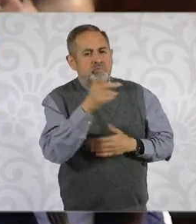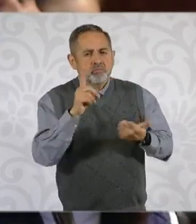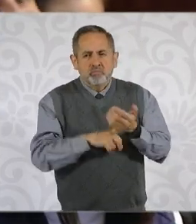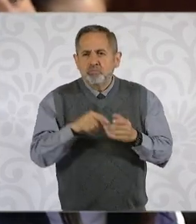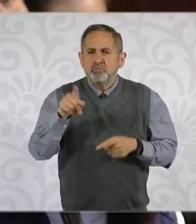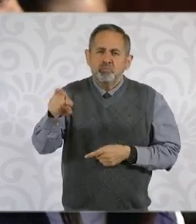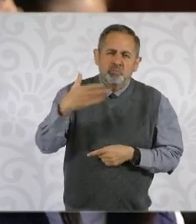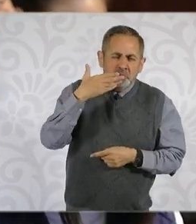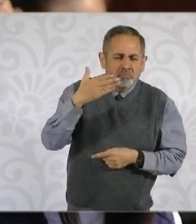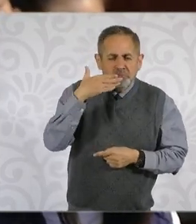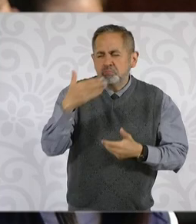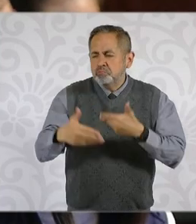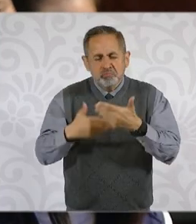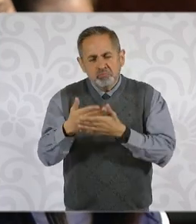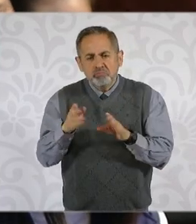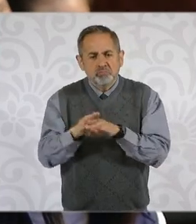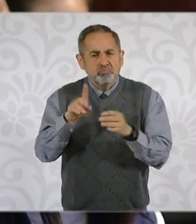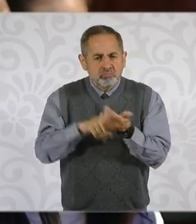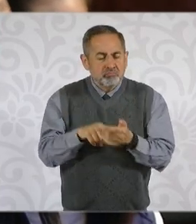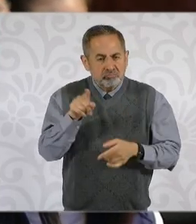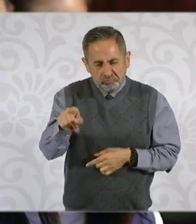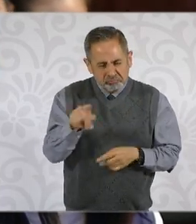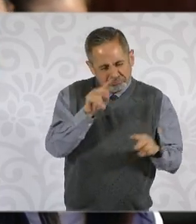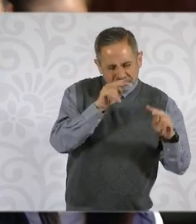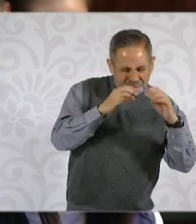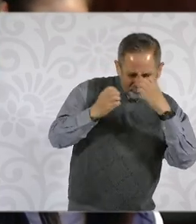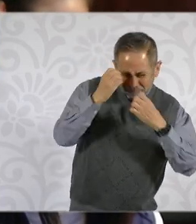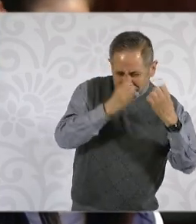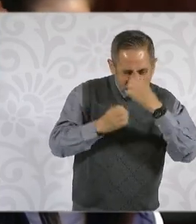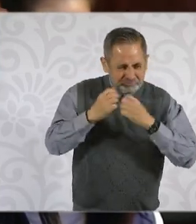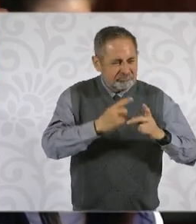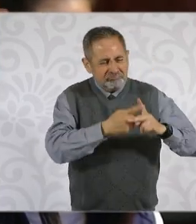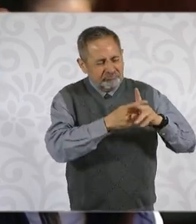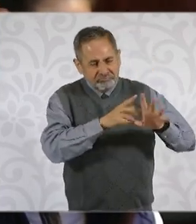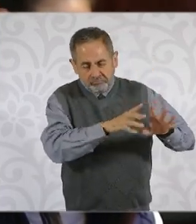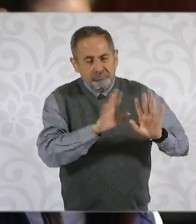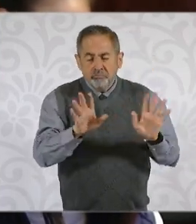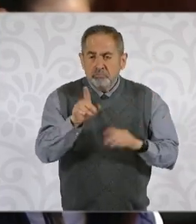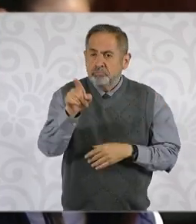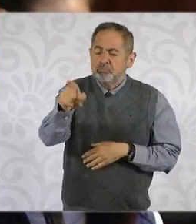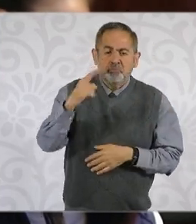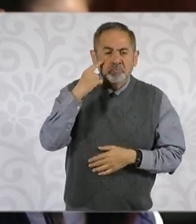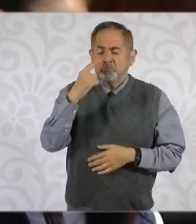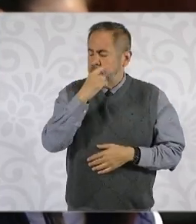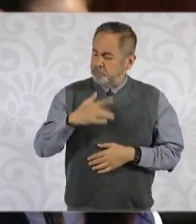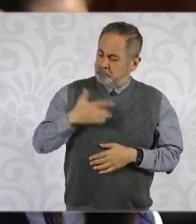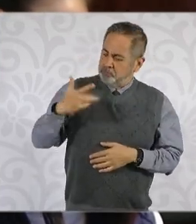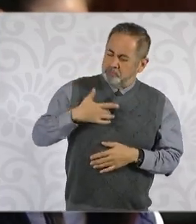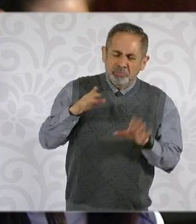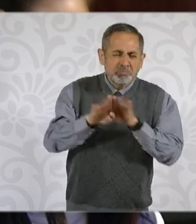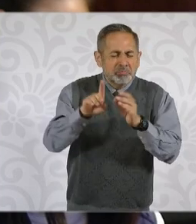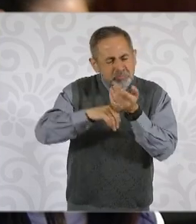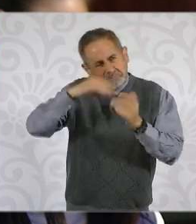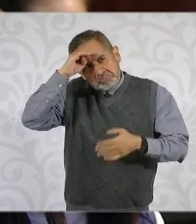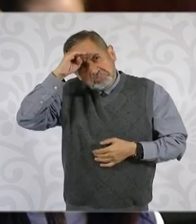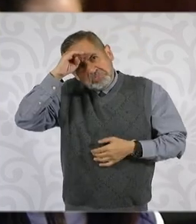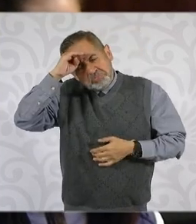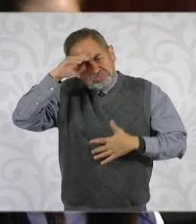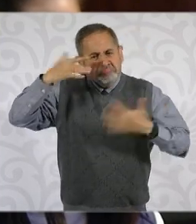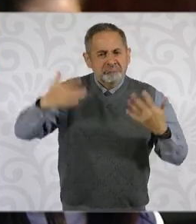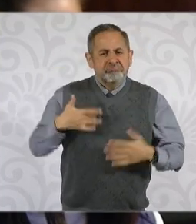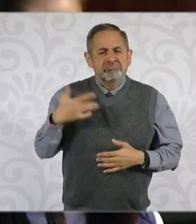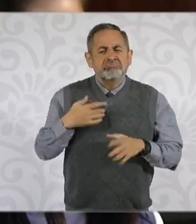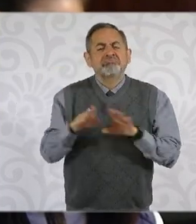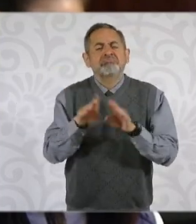democrático, etcétera, todo este tipo de análisis estadístico, etcétera. Pero usted, ¿qué reflexiones le da con estos números